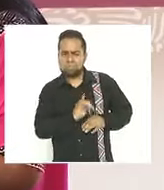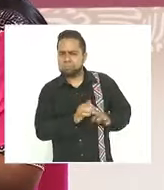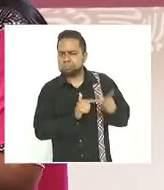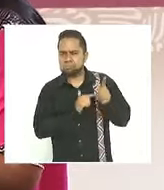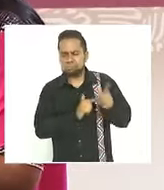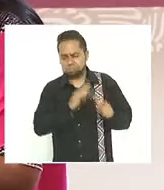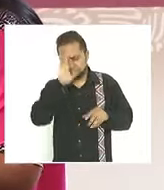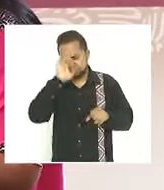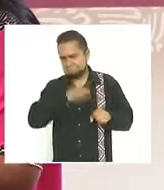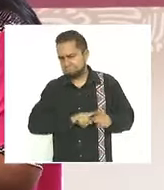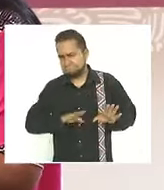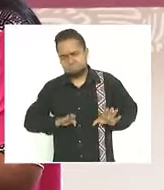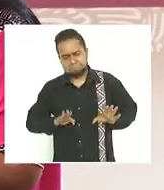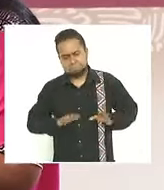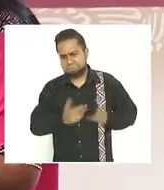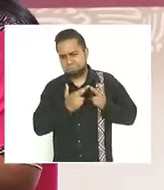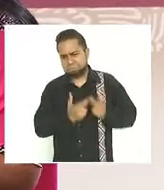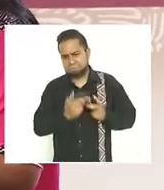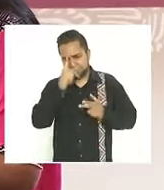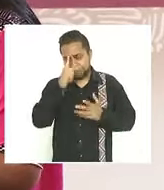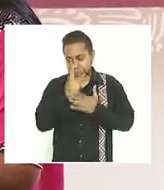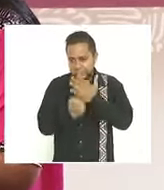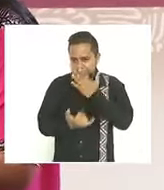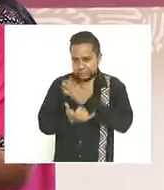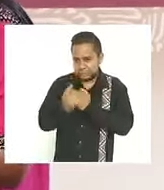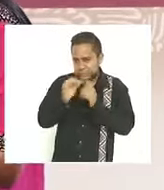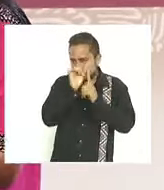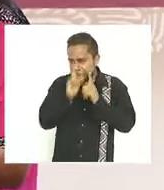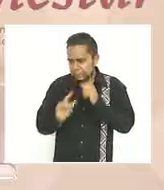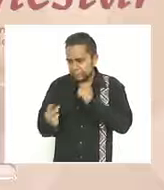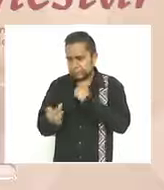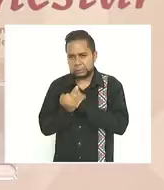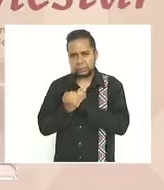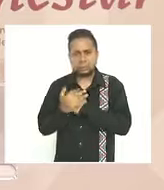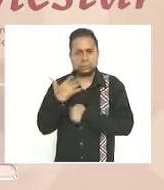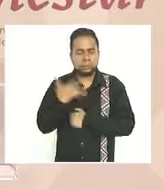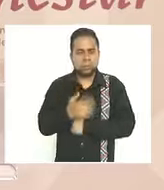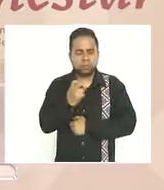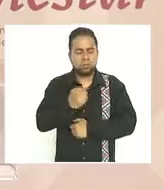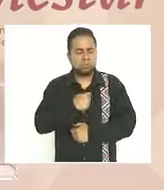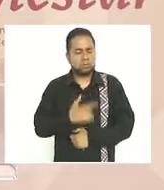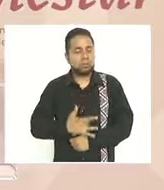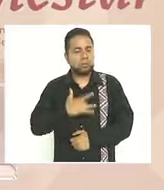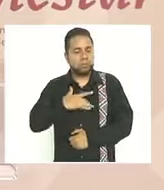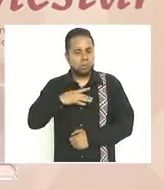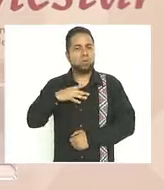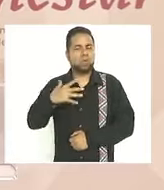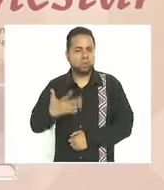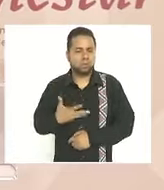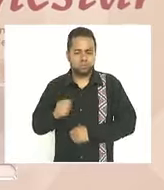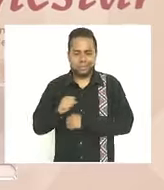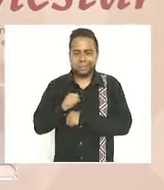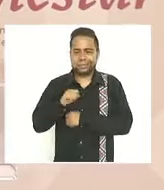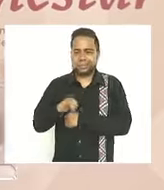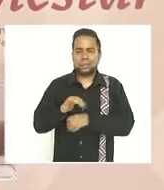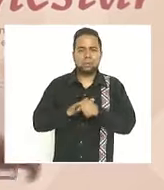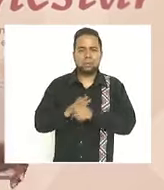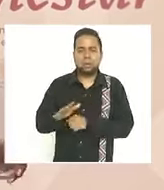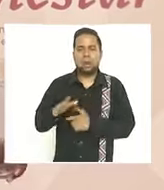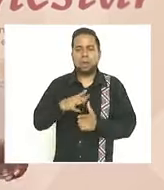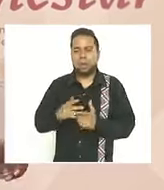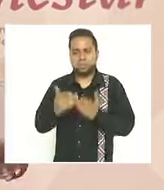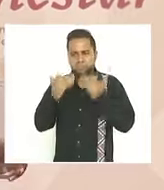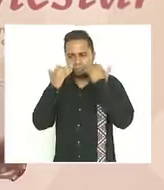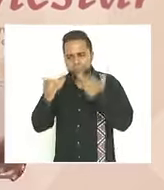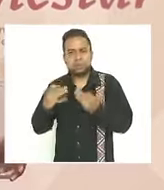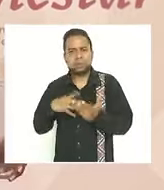que nutre a nuestro proyecto de nación por ello nos sentimos muy orgullosos de la presencia y